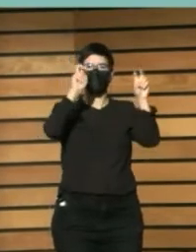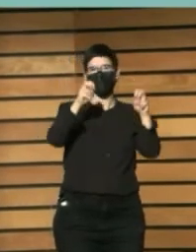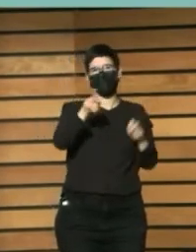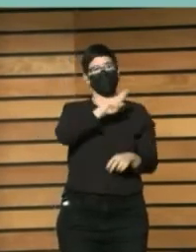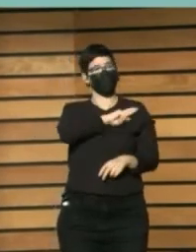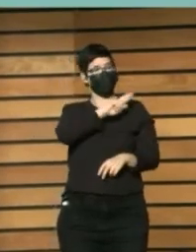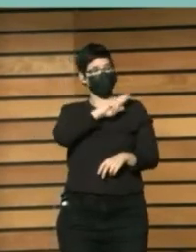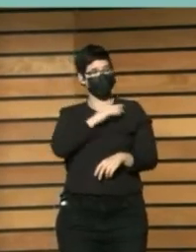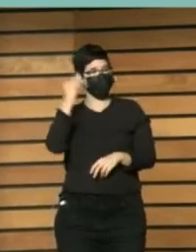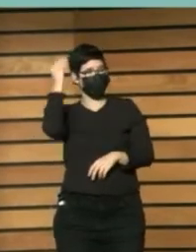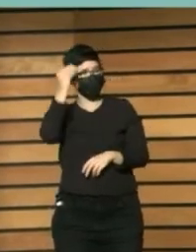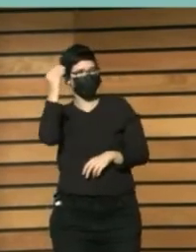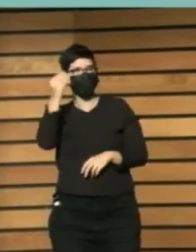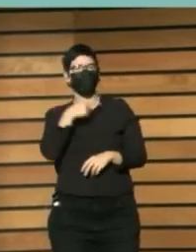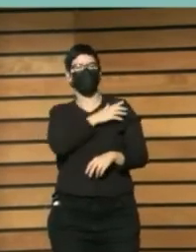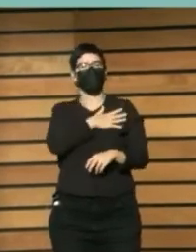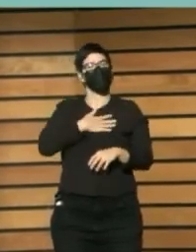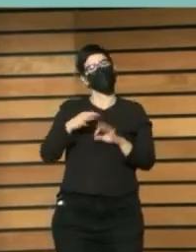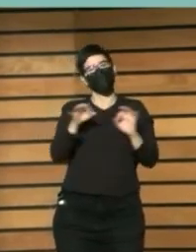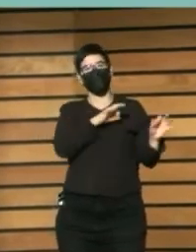poder participar Mejor en las discusiones